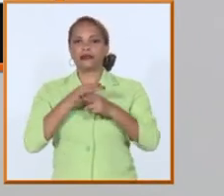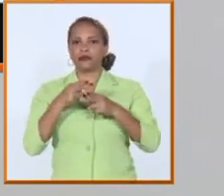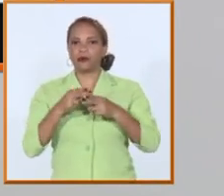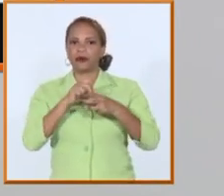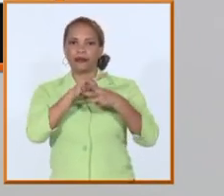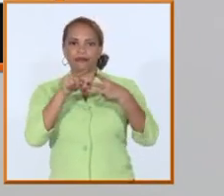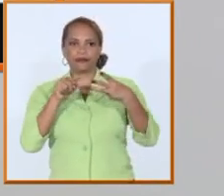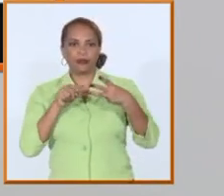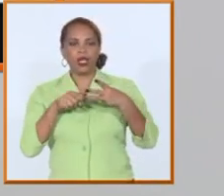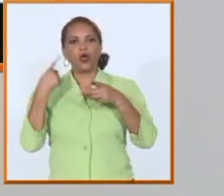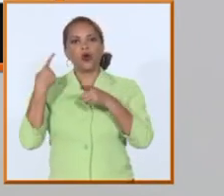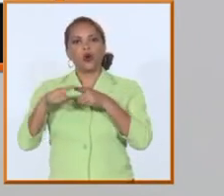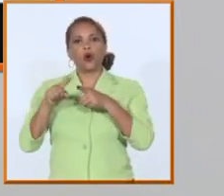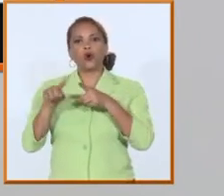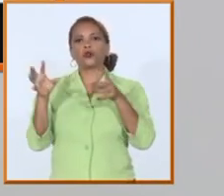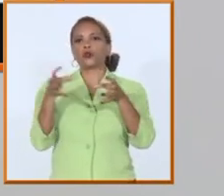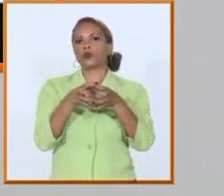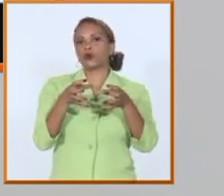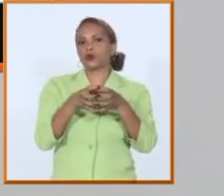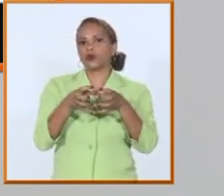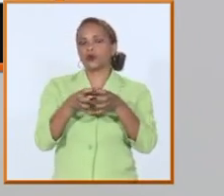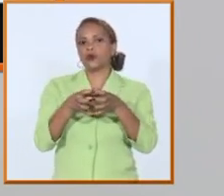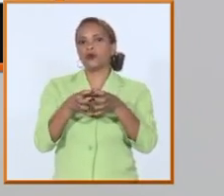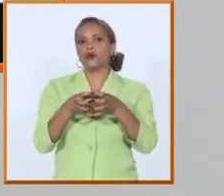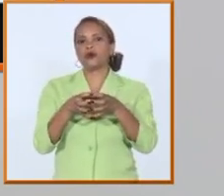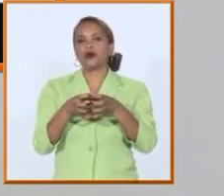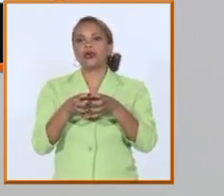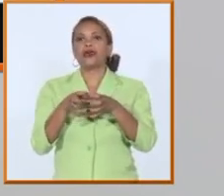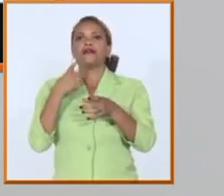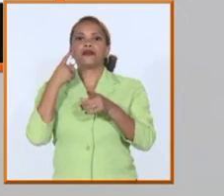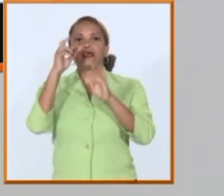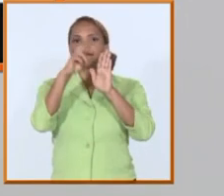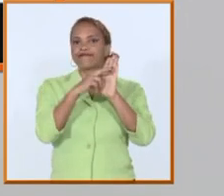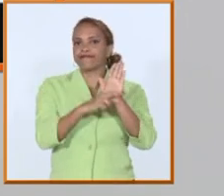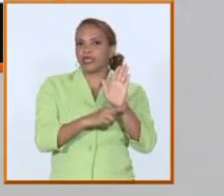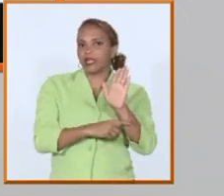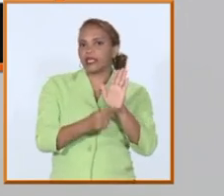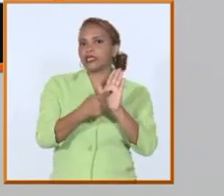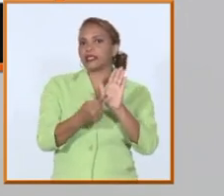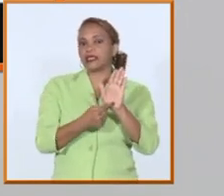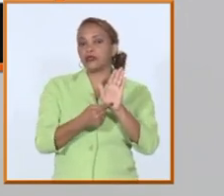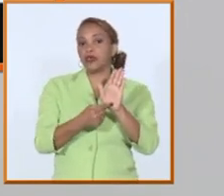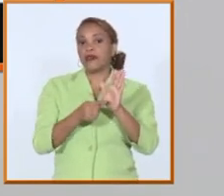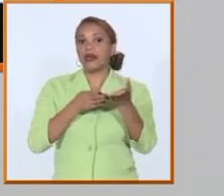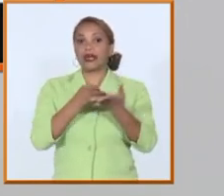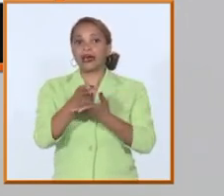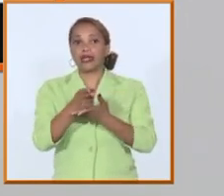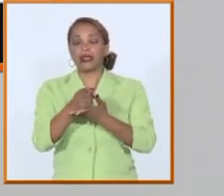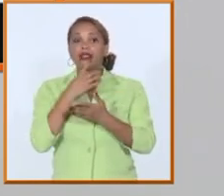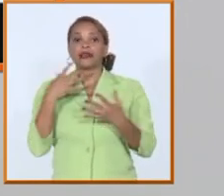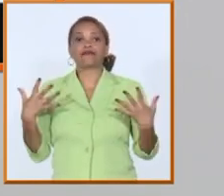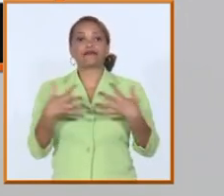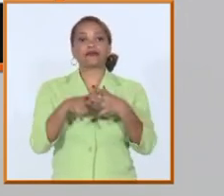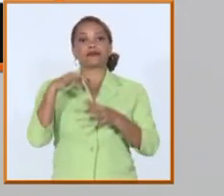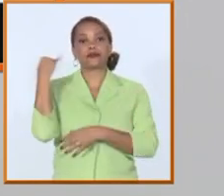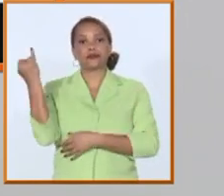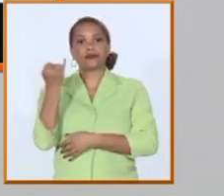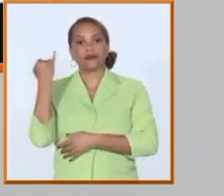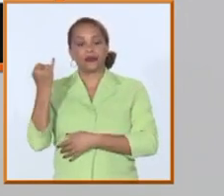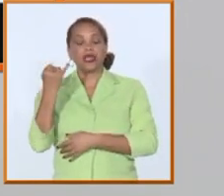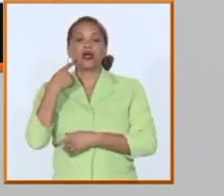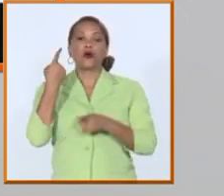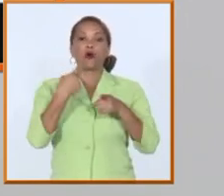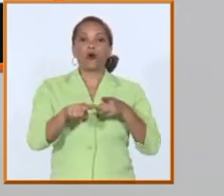requisitos adicionales la carrera o la carrera de relaciones internacionales las que se ofertan en la universidad de la Sarte